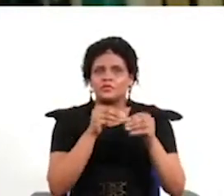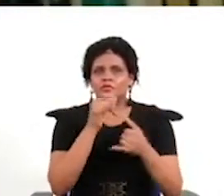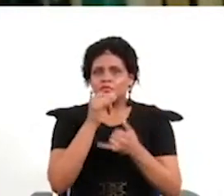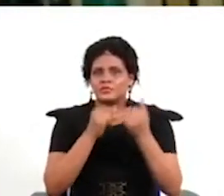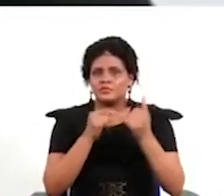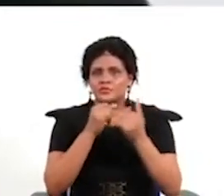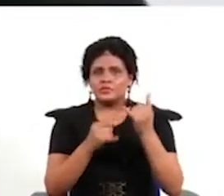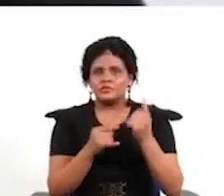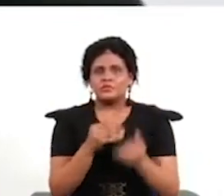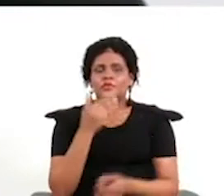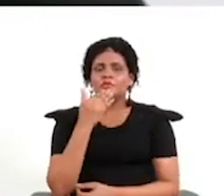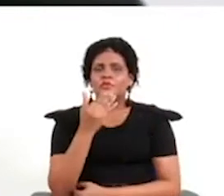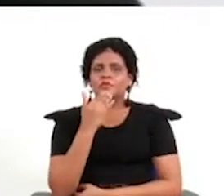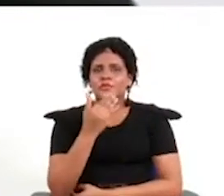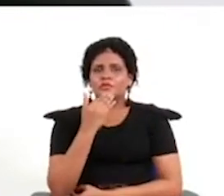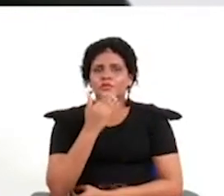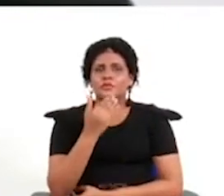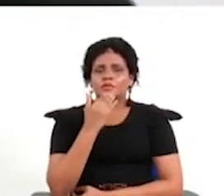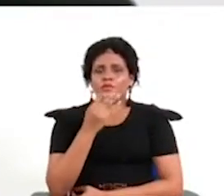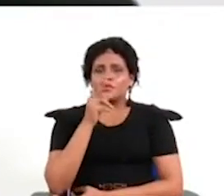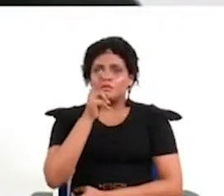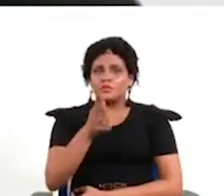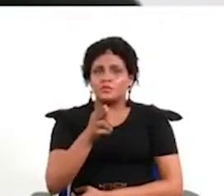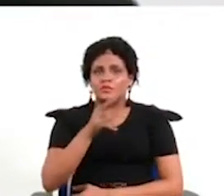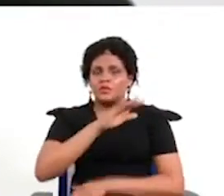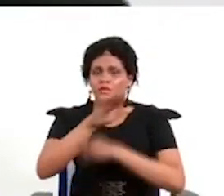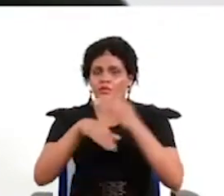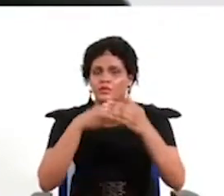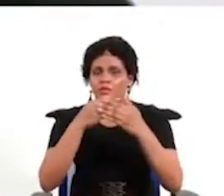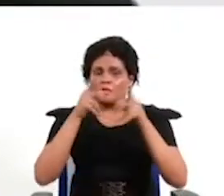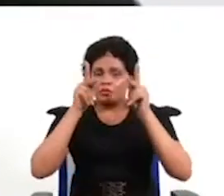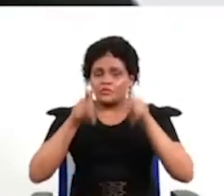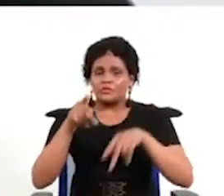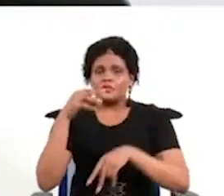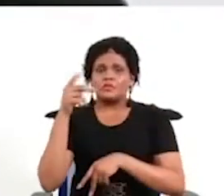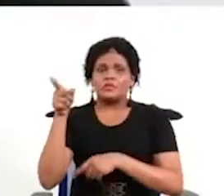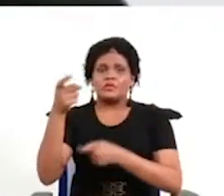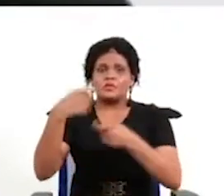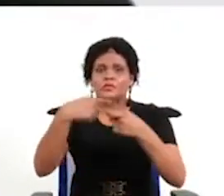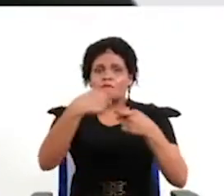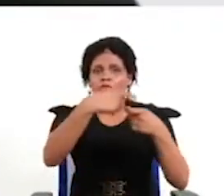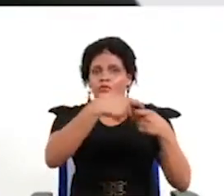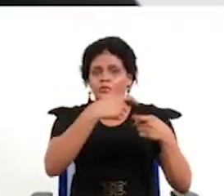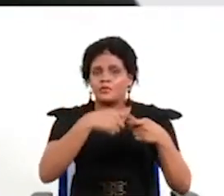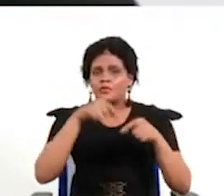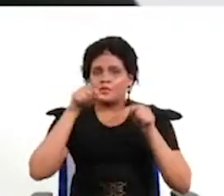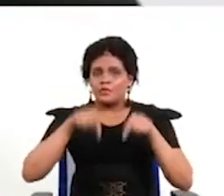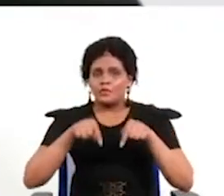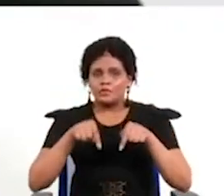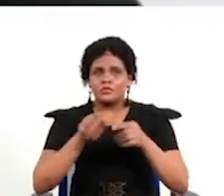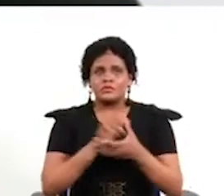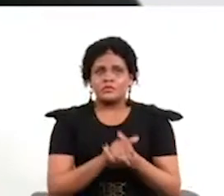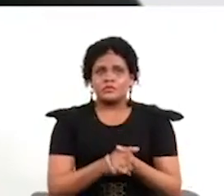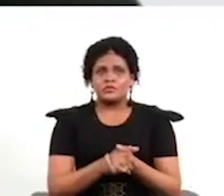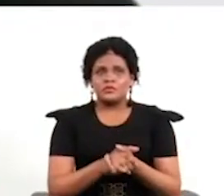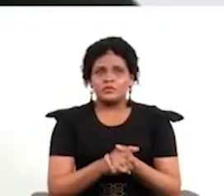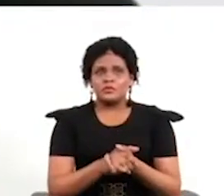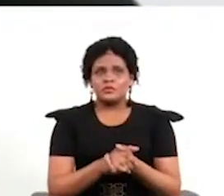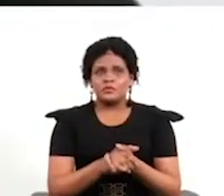muchísimas gracias a usted y a todos los que participaron asistiendo estas